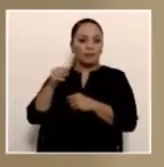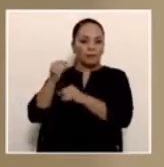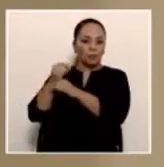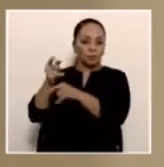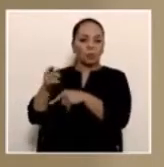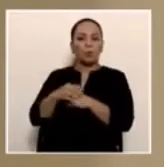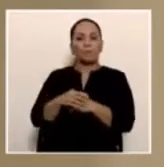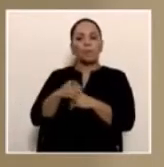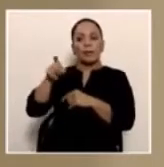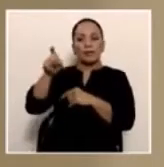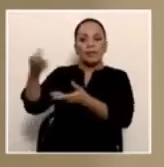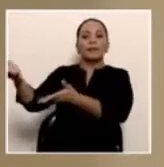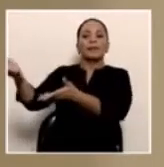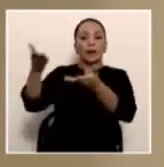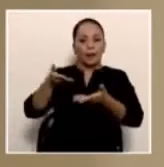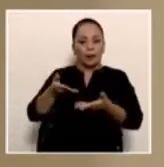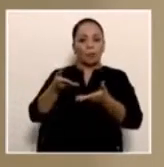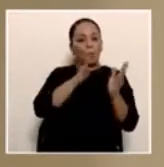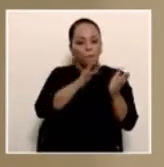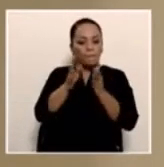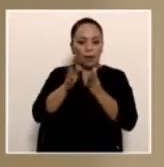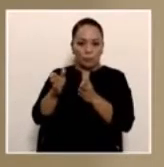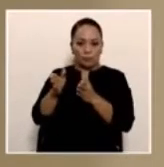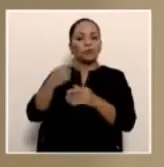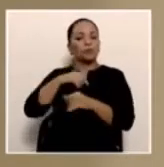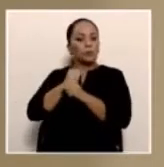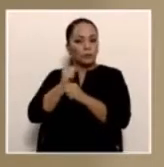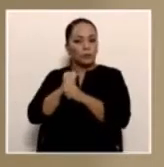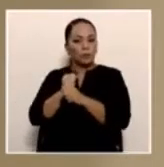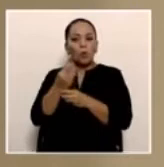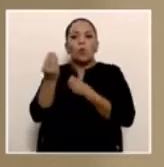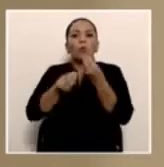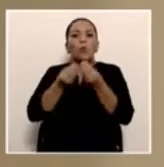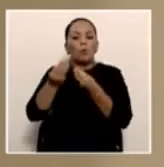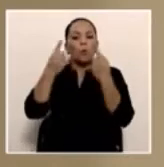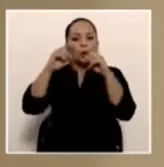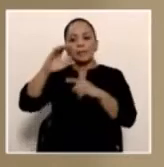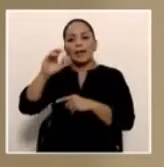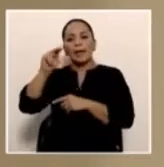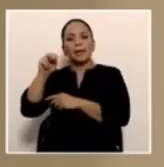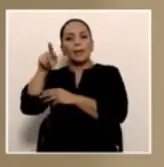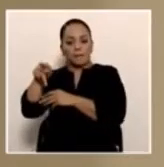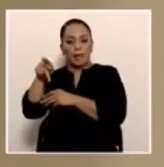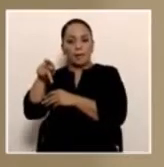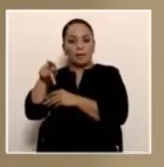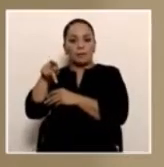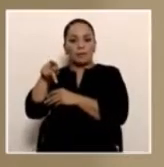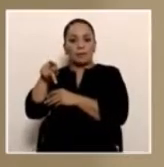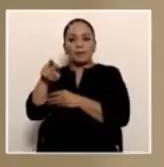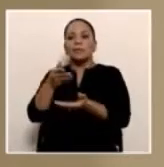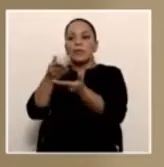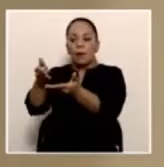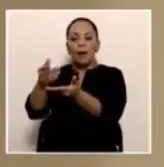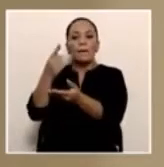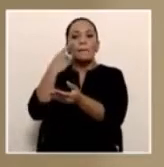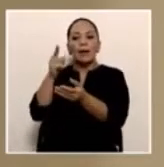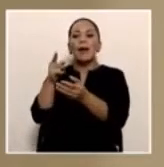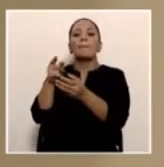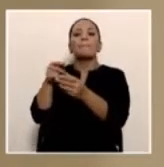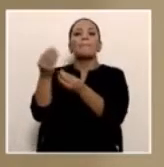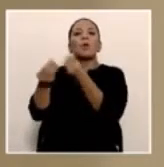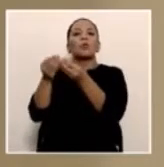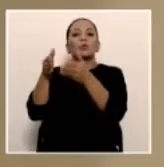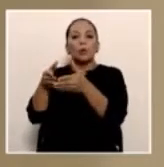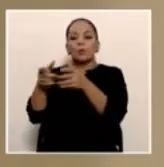el plan que ya estamos trabajando de cómo llevar el CNP a los productores pequeños